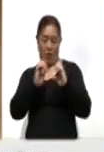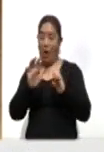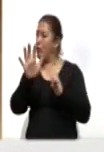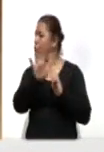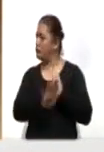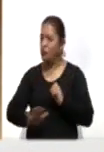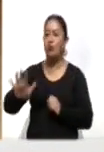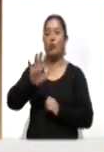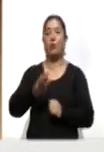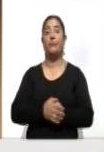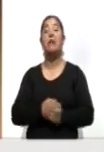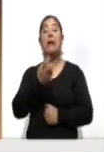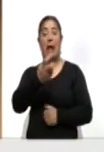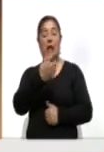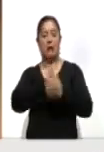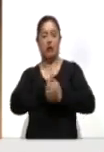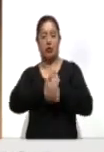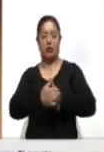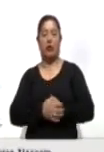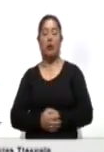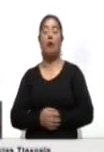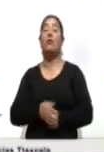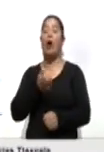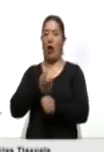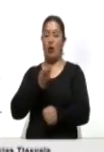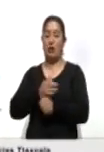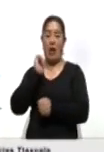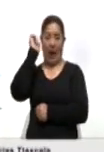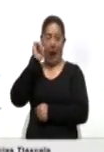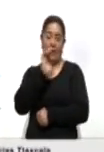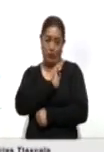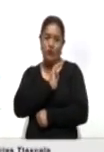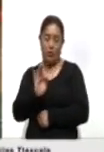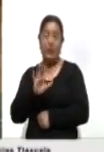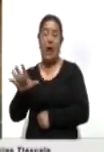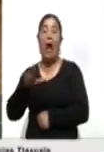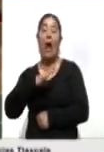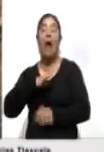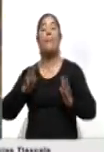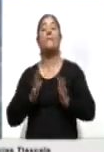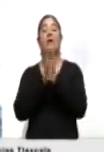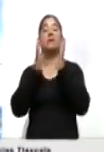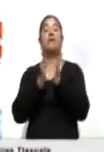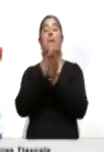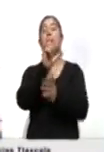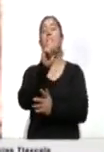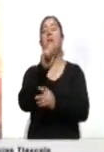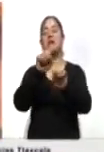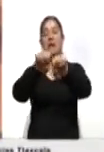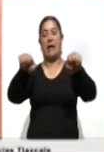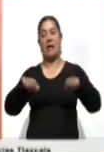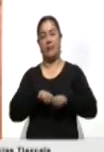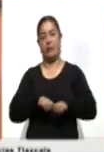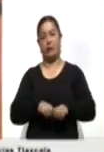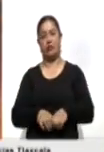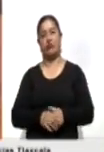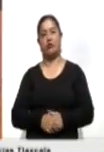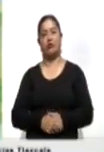torneo relámpago se estaría efectuando en este mes, donde se podría contar con la participación de 20 equipos.